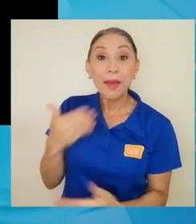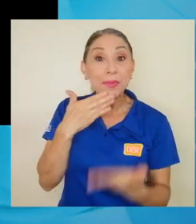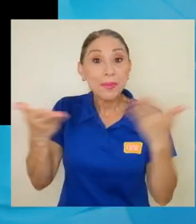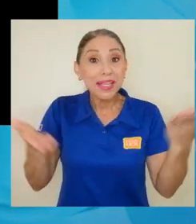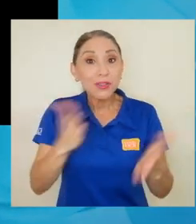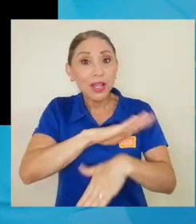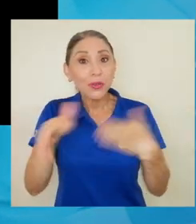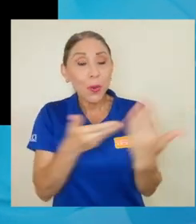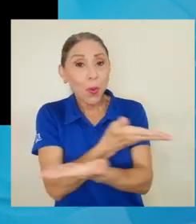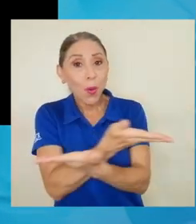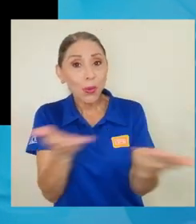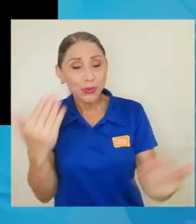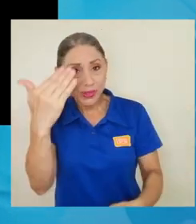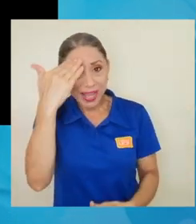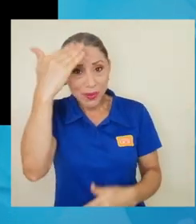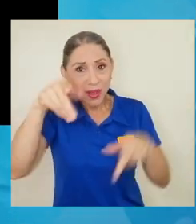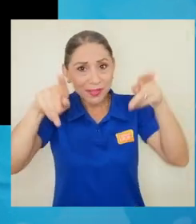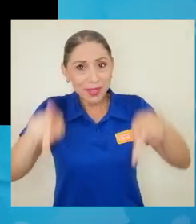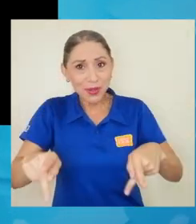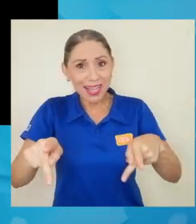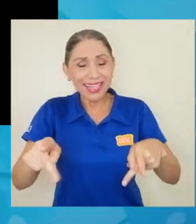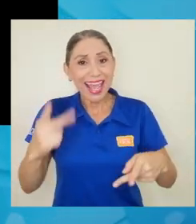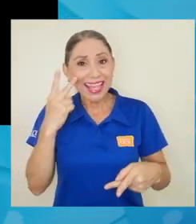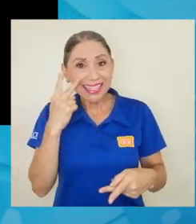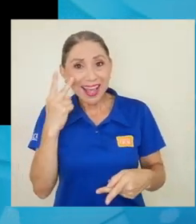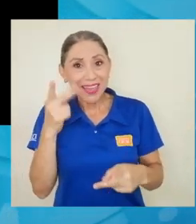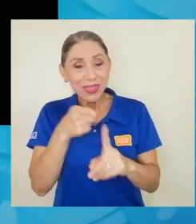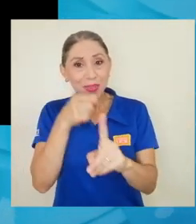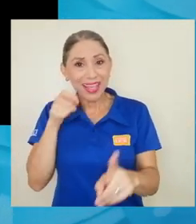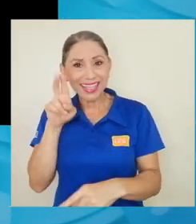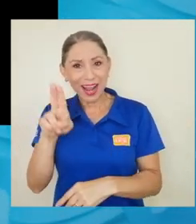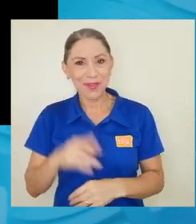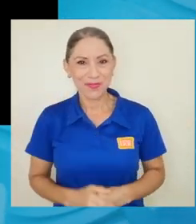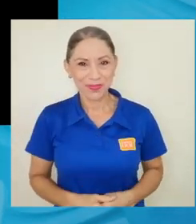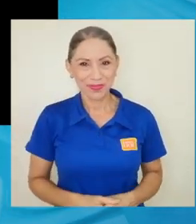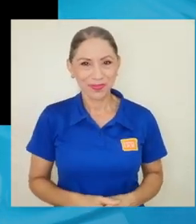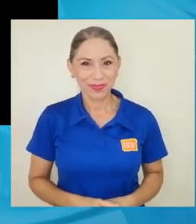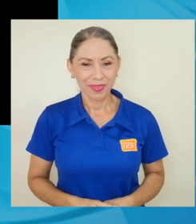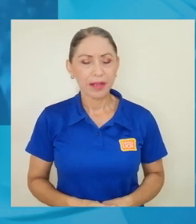Bienvenidos a todos y con un cordial saludo a las personas que nos están viendo desde la U.